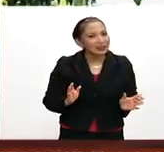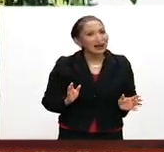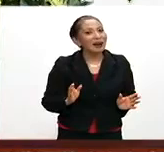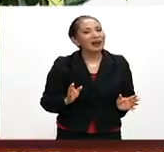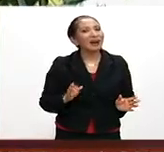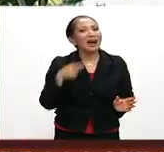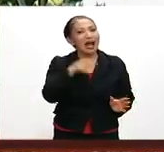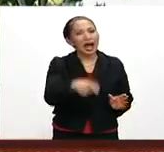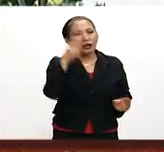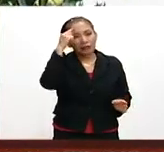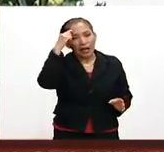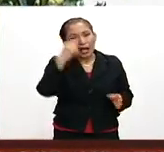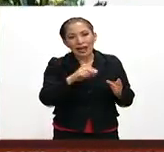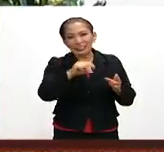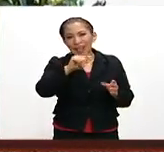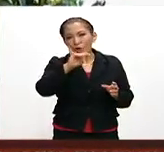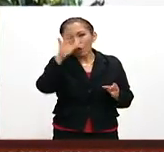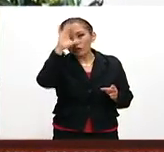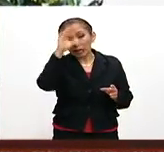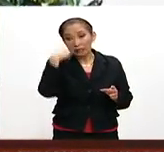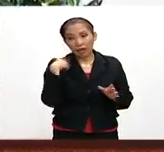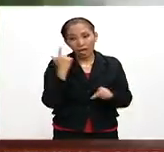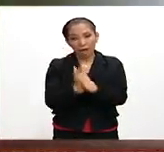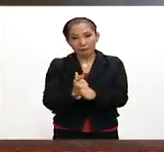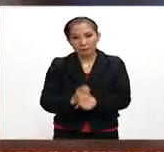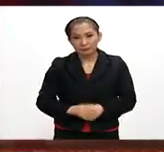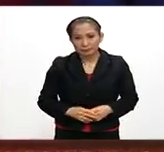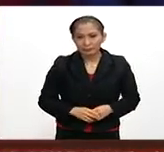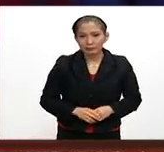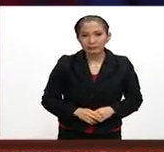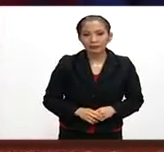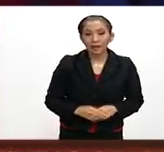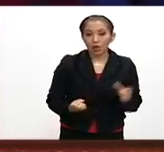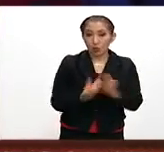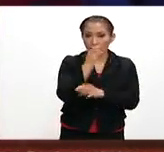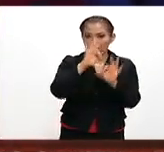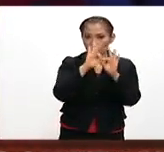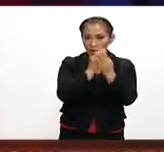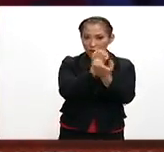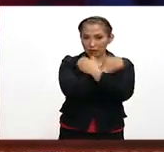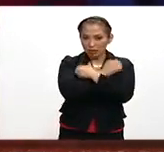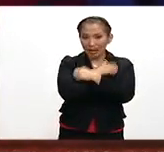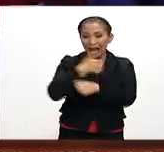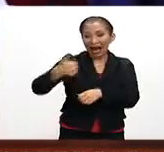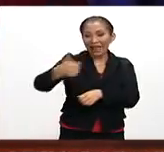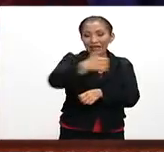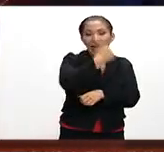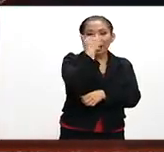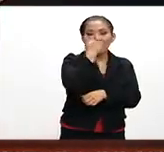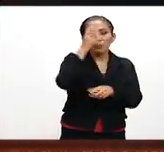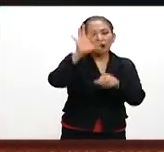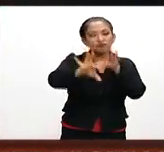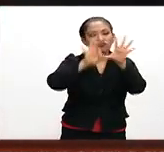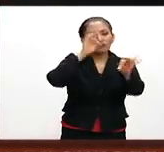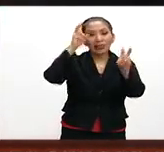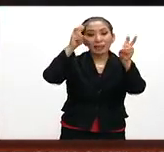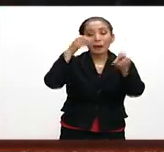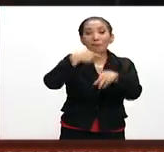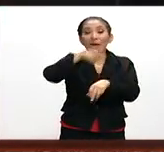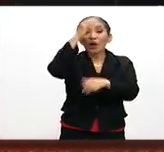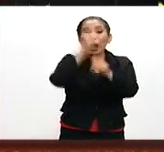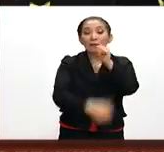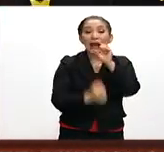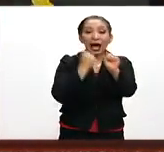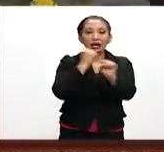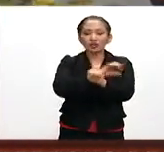neurociencias actuales es lo que descubren. En el nuevo modelo educativo, cada alumno elige los temas, pero al finalizar